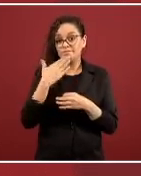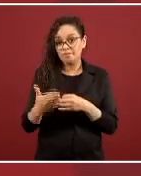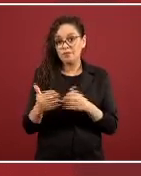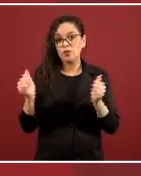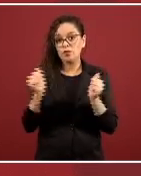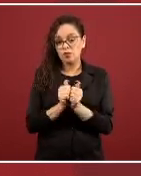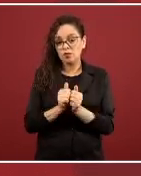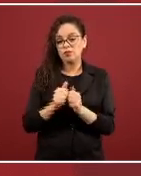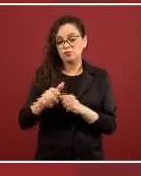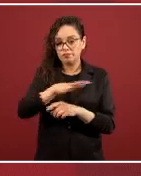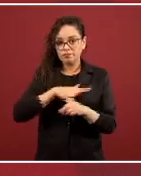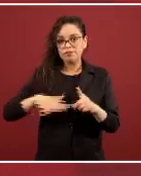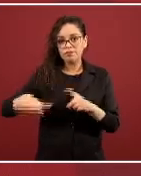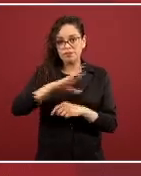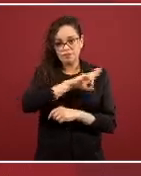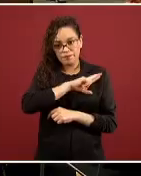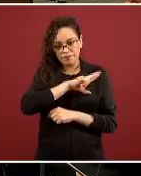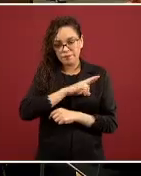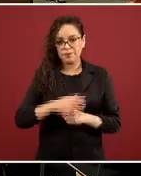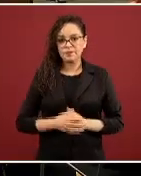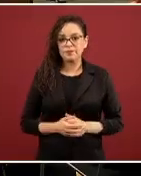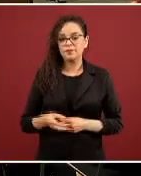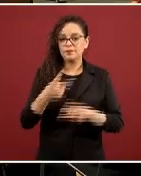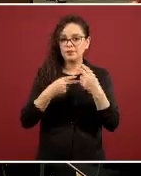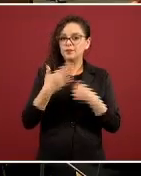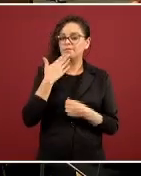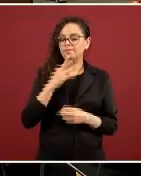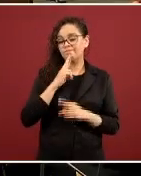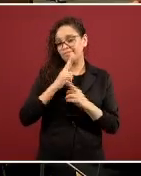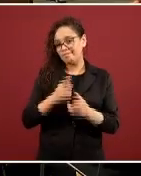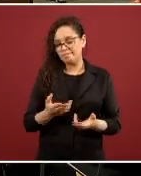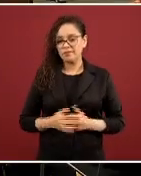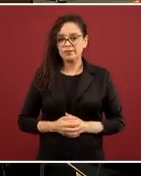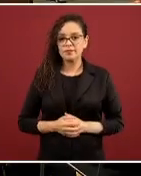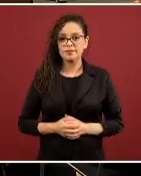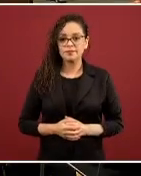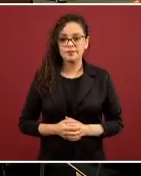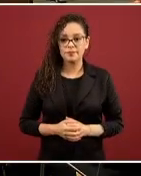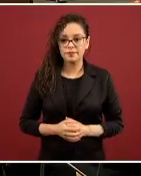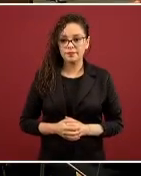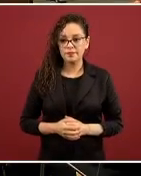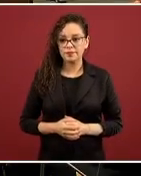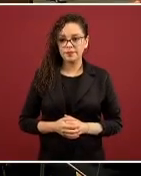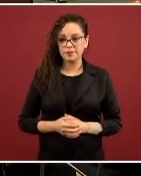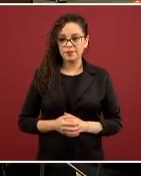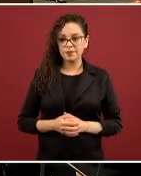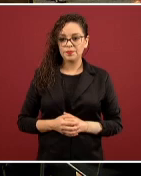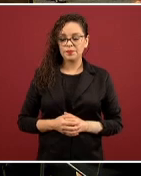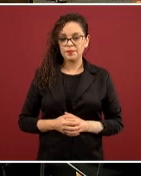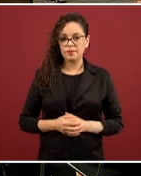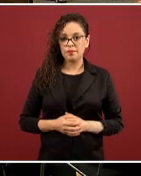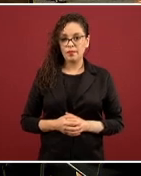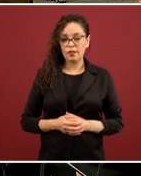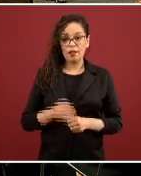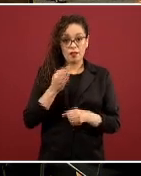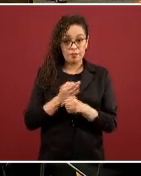respuesta combinada. Antes de pasar a las preguntas y respuestas, vamos a comentar hoy